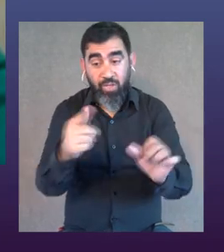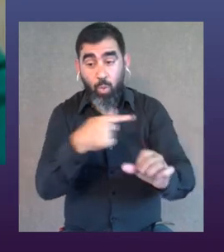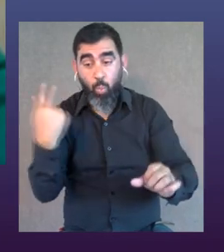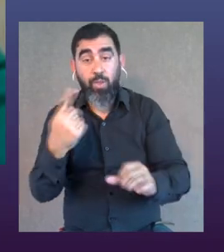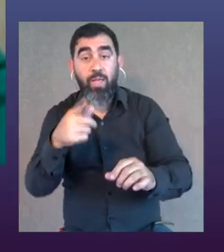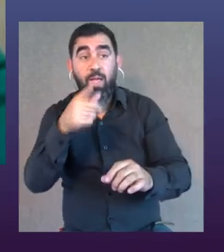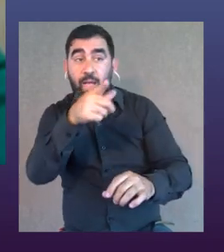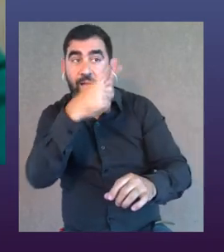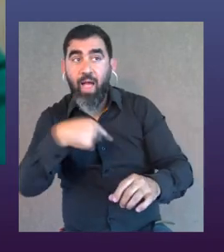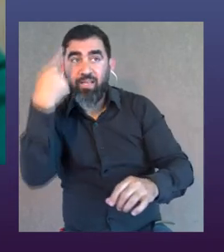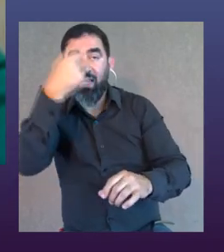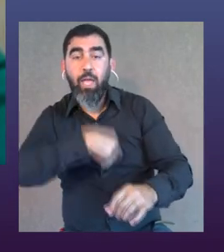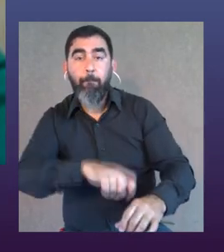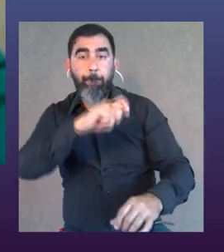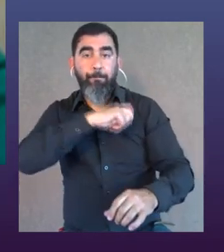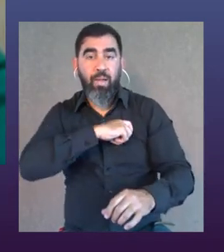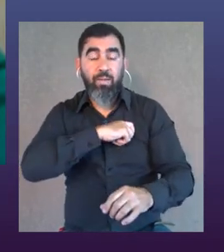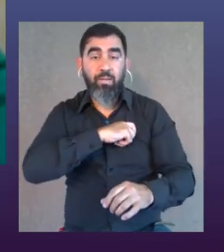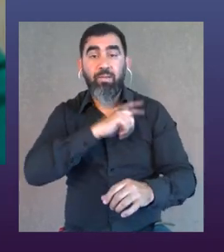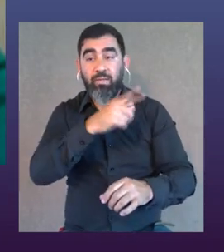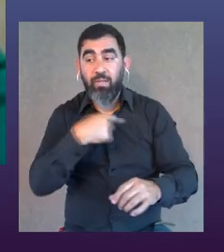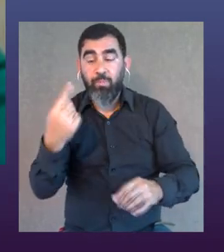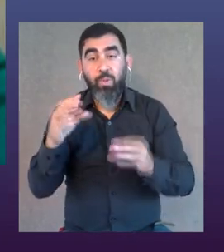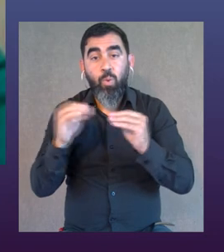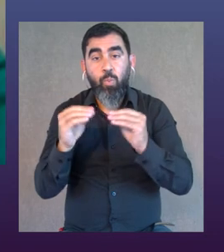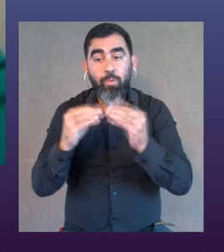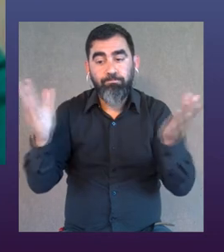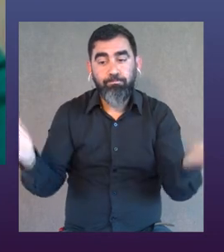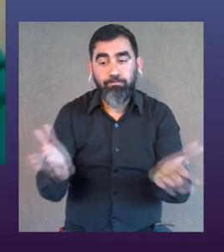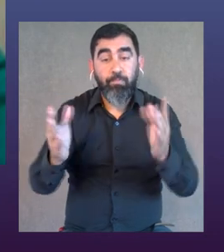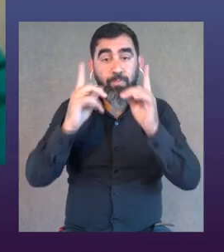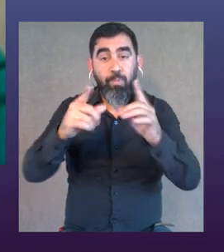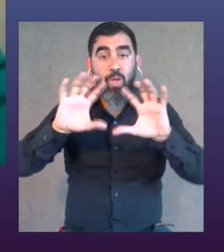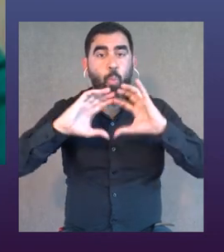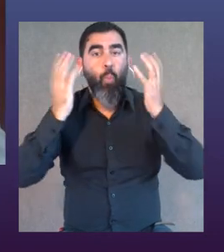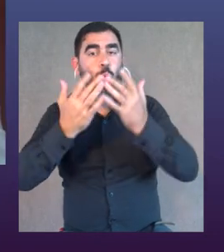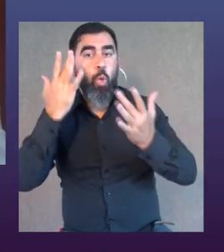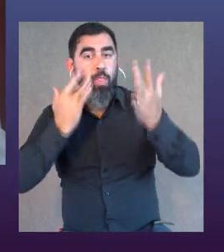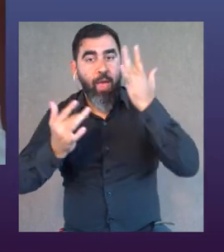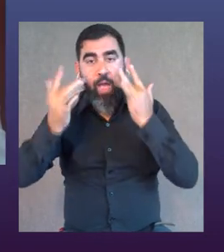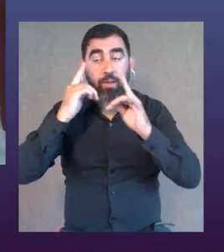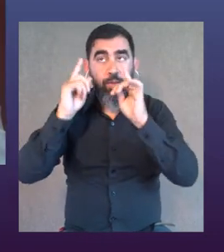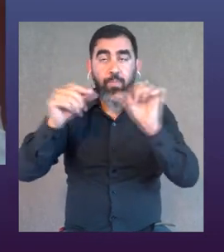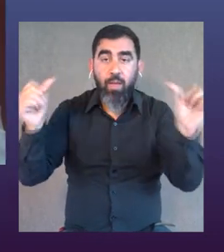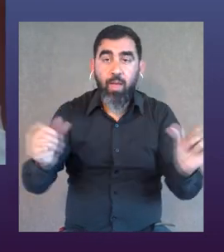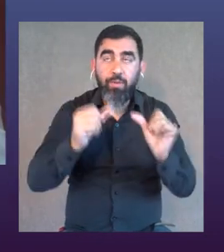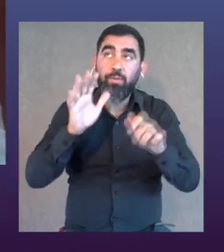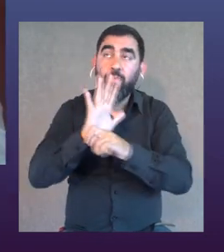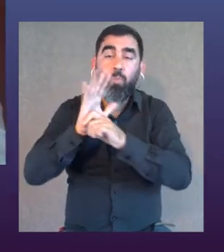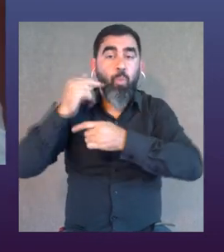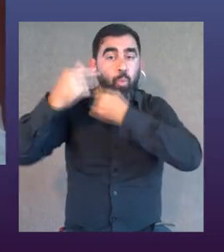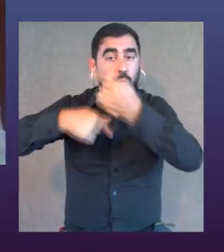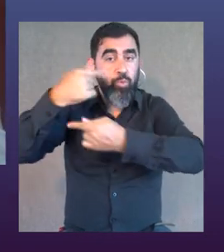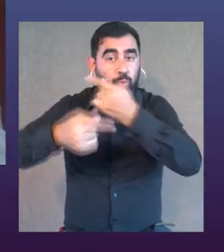vienen haciendo en España y creo que las inspira sobre todo a Lucía y a Valentina y a ti María que están en este mundo para